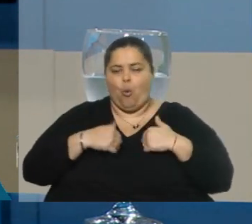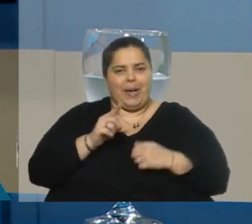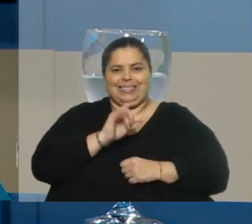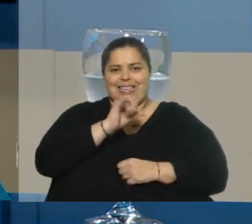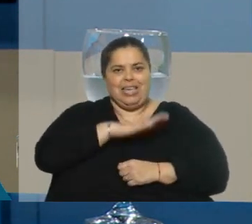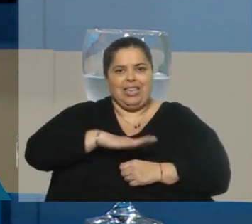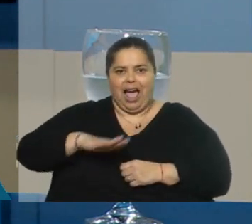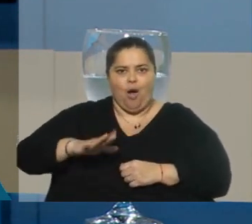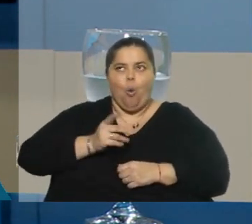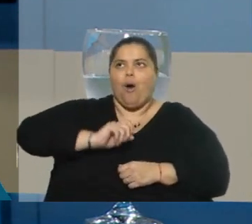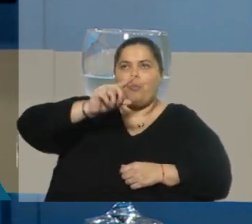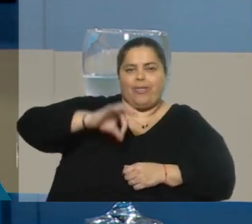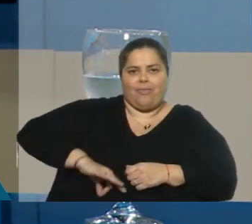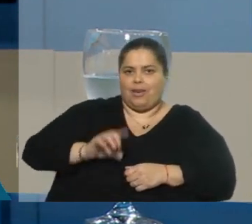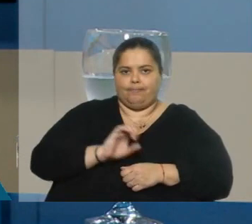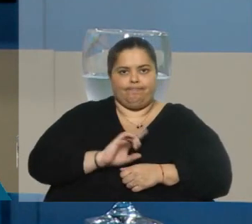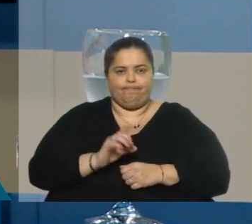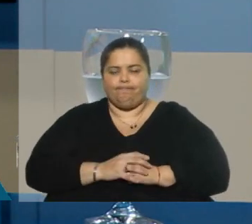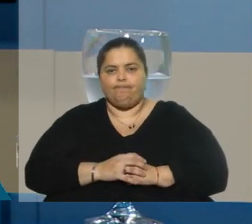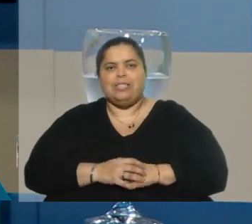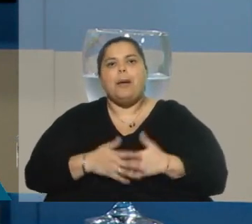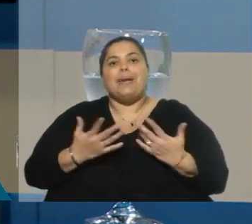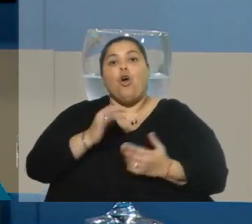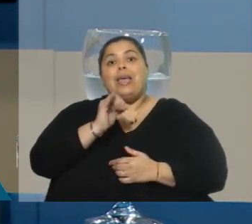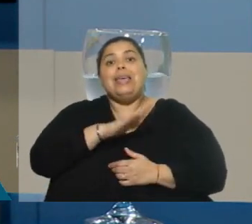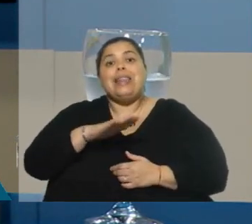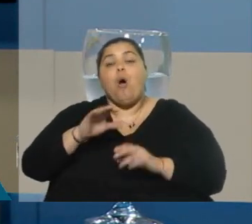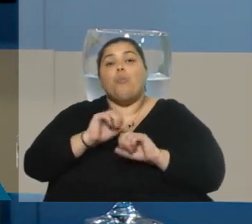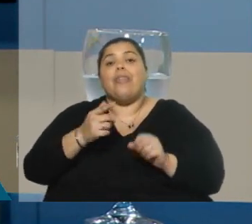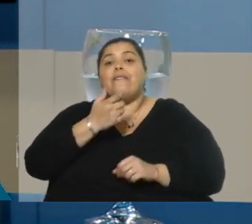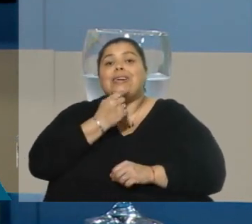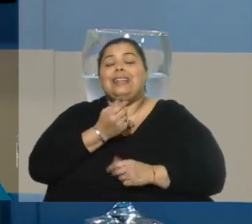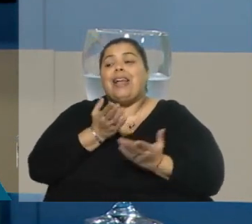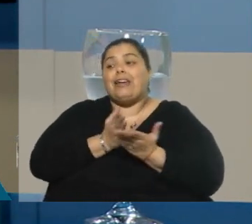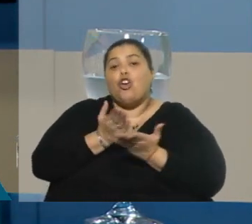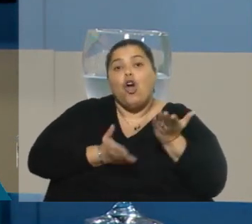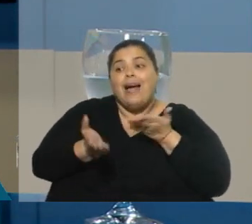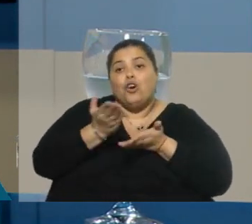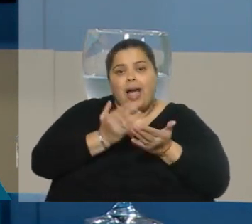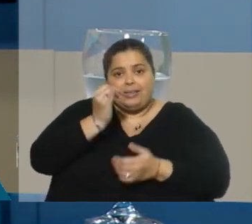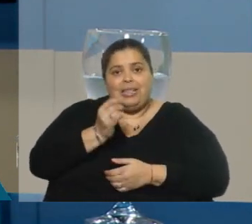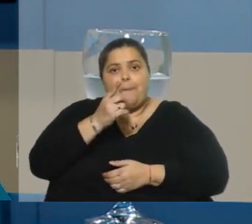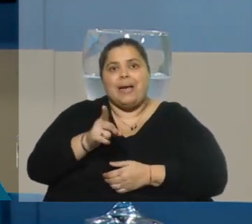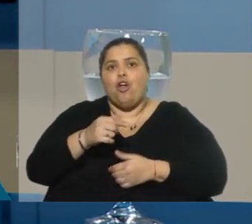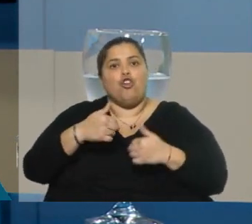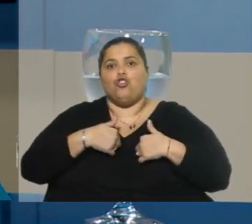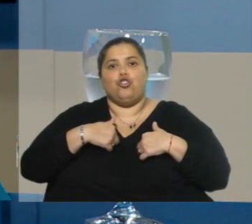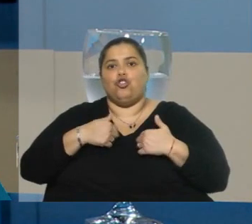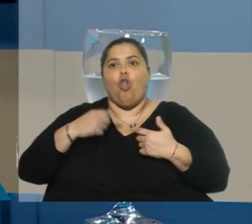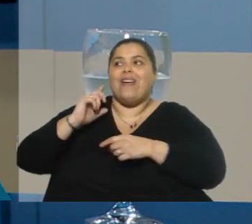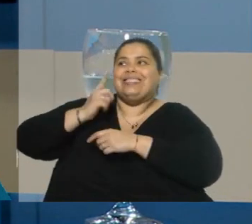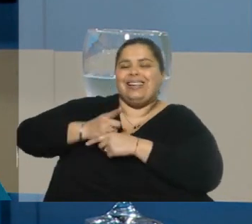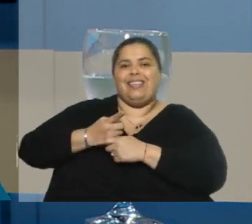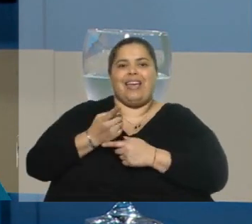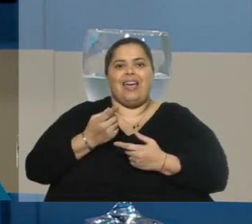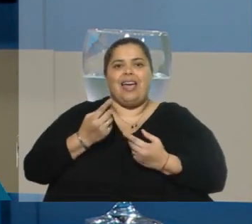las organizaciones sociales que están a cargo de estos proyectos. INAO puede facilitar, puede colaborar, pero no incide, no decide